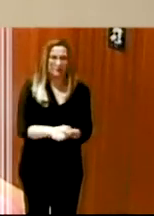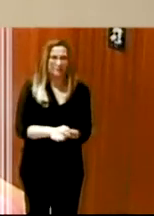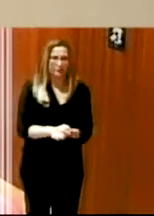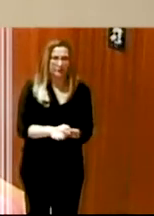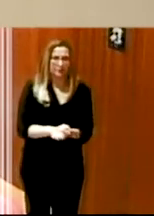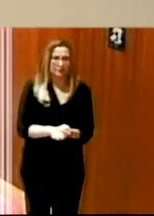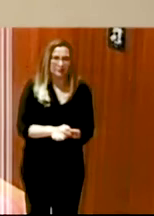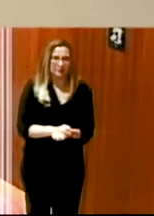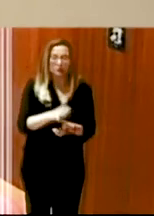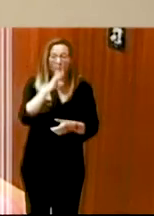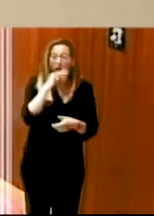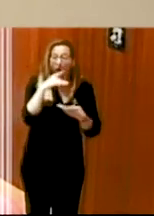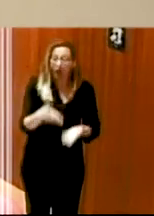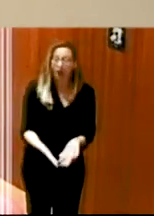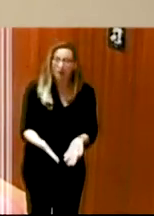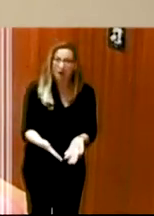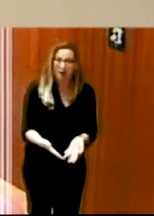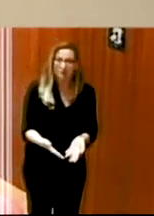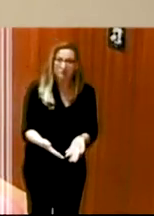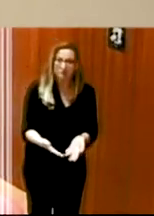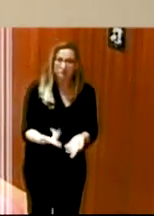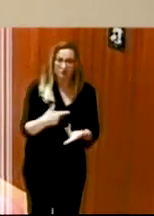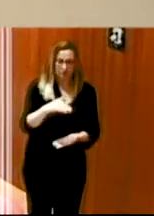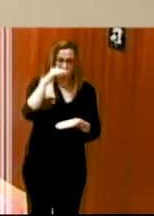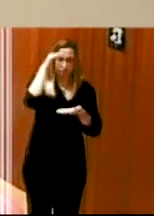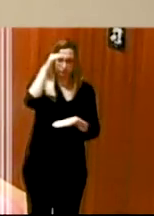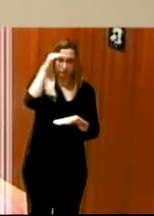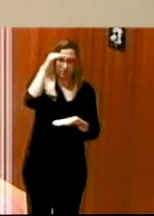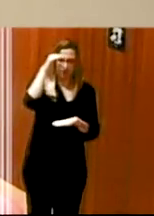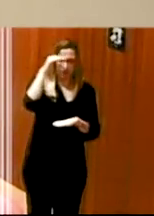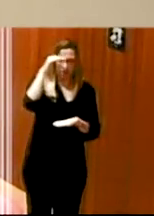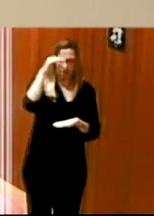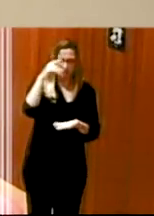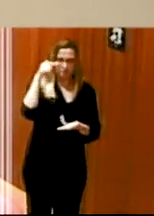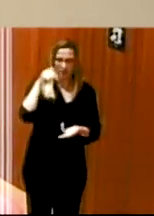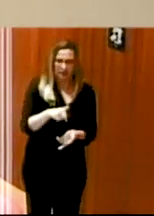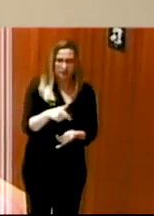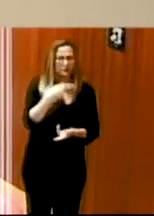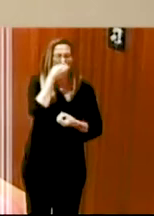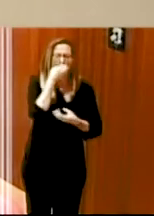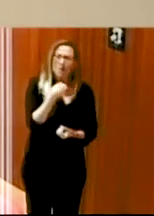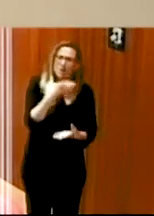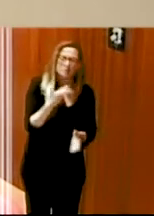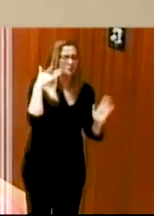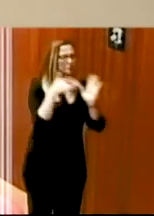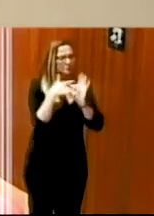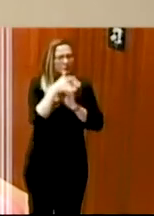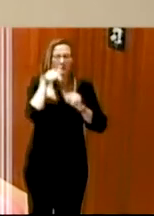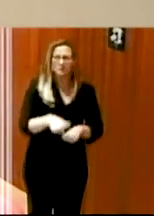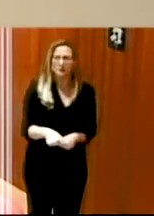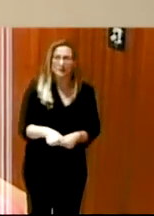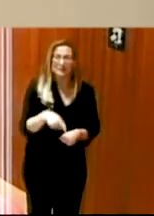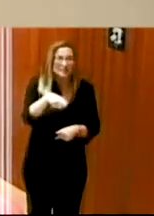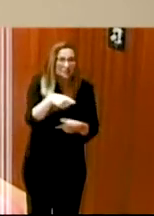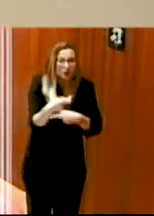o sea, eso está ahora en muchos lugares pero tiene un tamaño súper grande donde aquí todo súper bien explicado son cosas que realmente se pueden